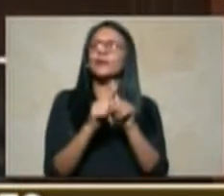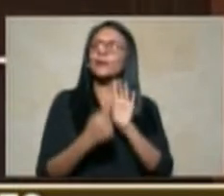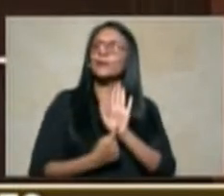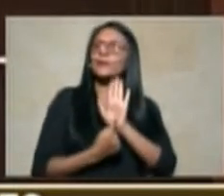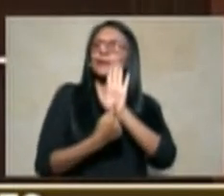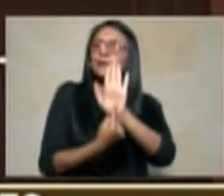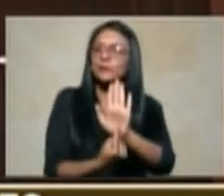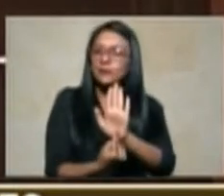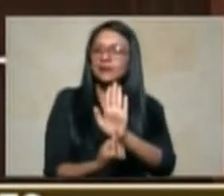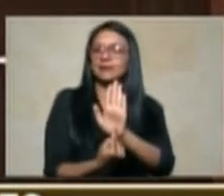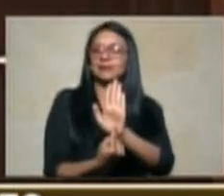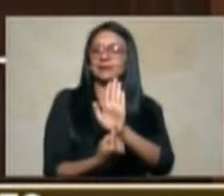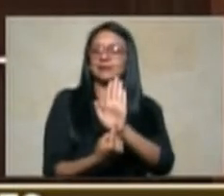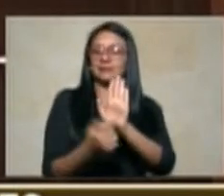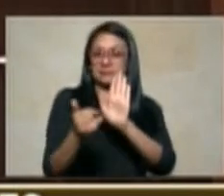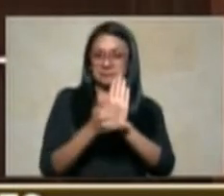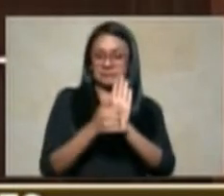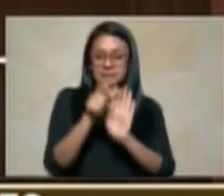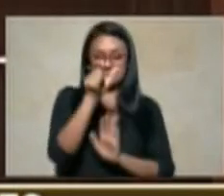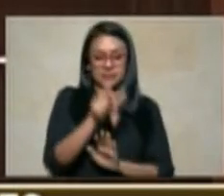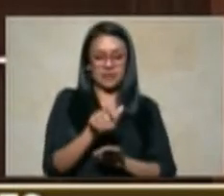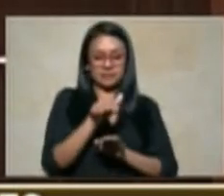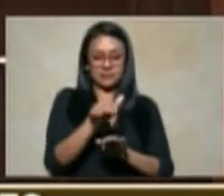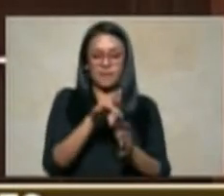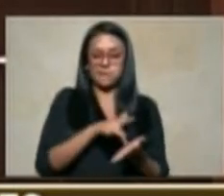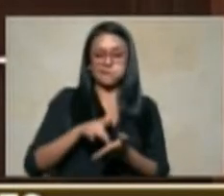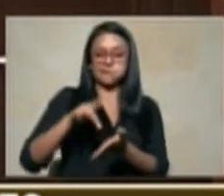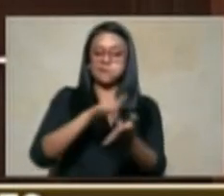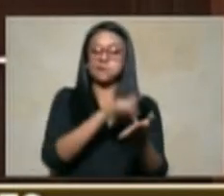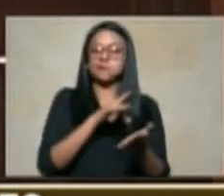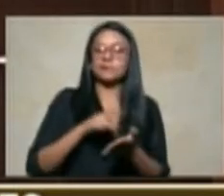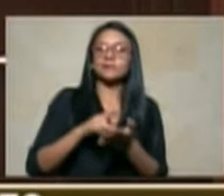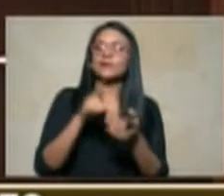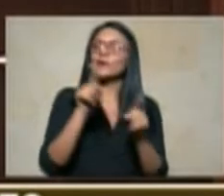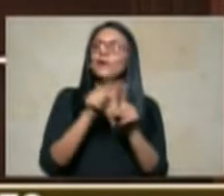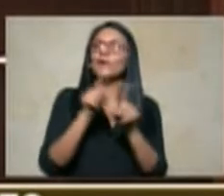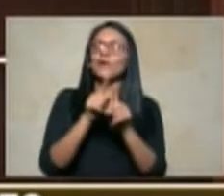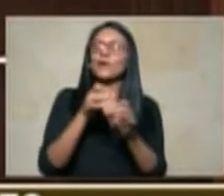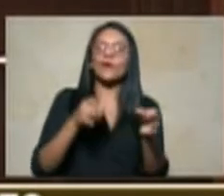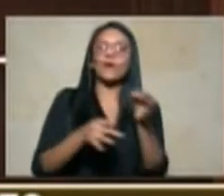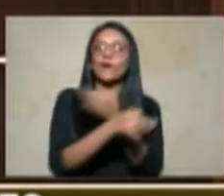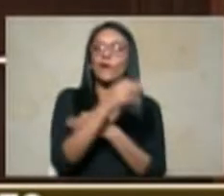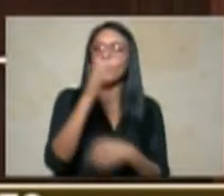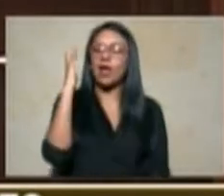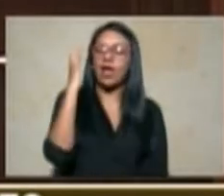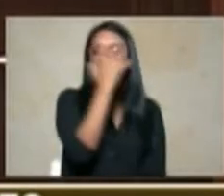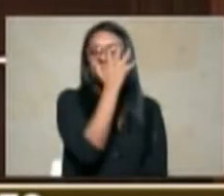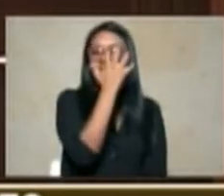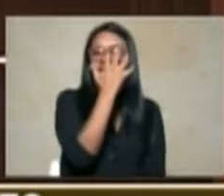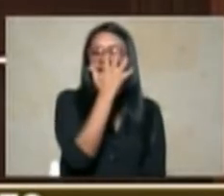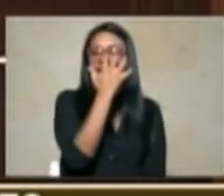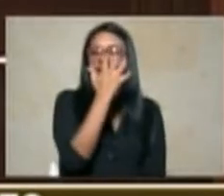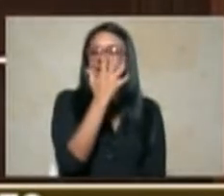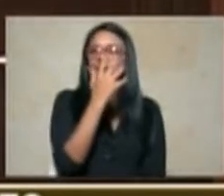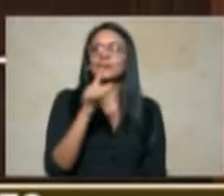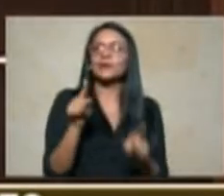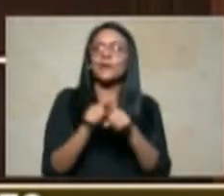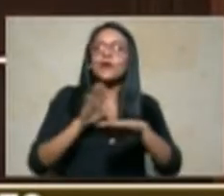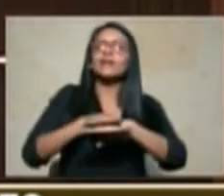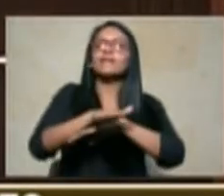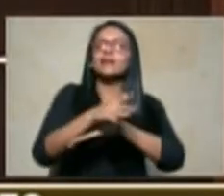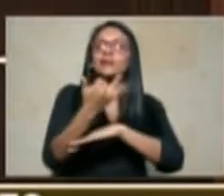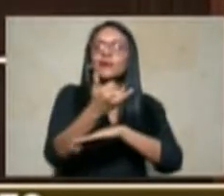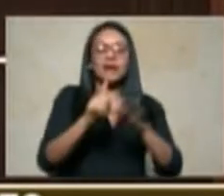representante citante la otra cara de la moneda la otra cara de la moneda es el efecto que persigue la ley y